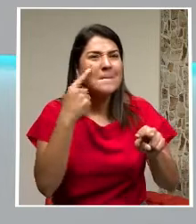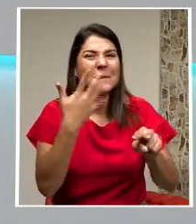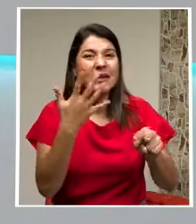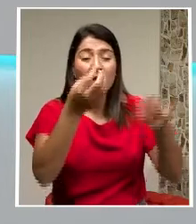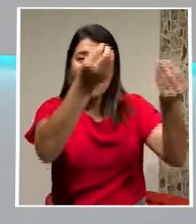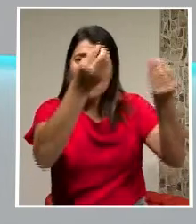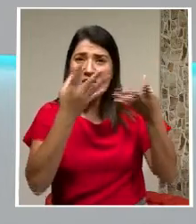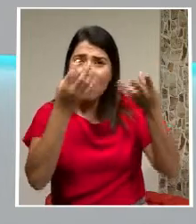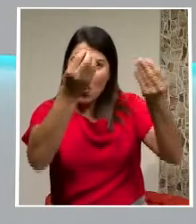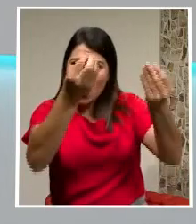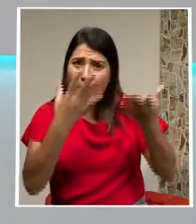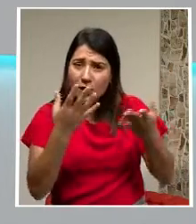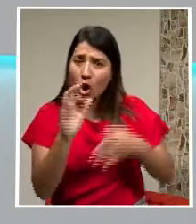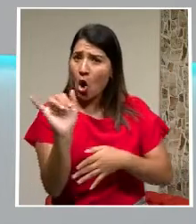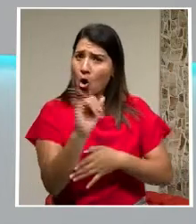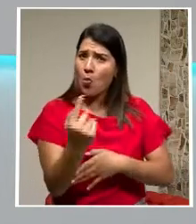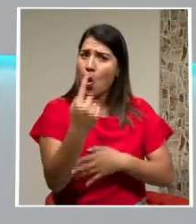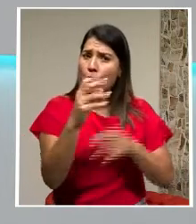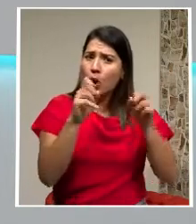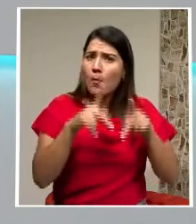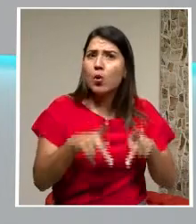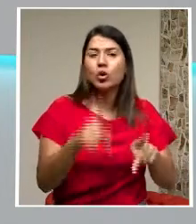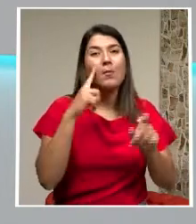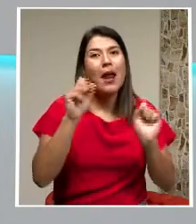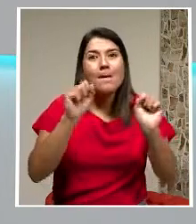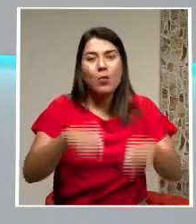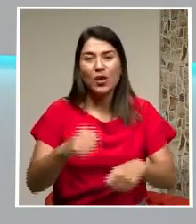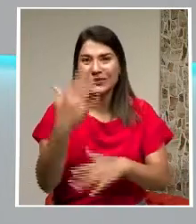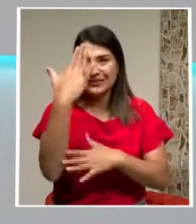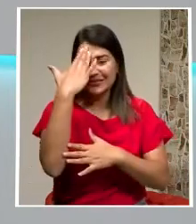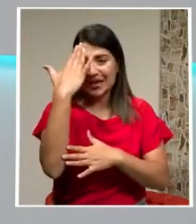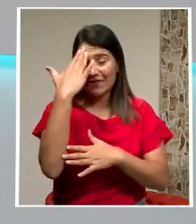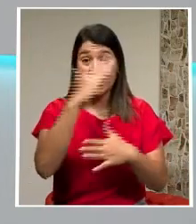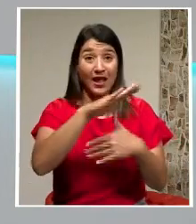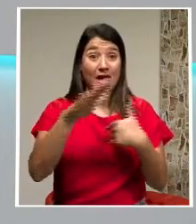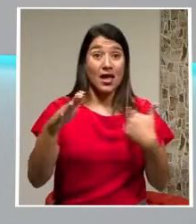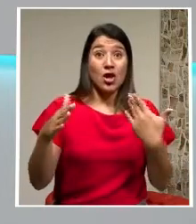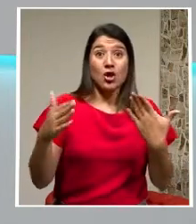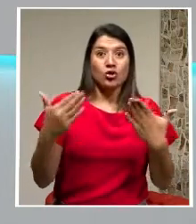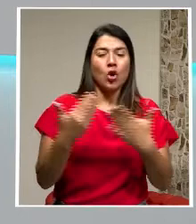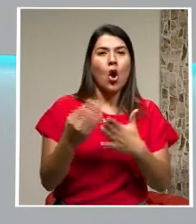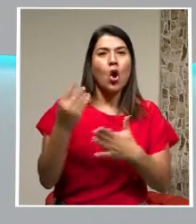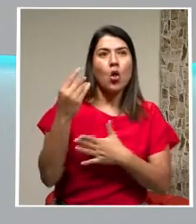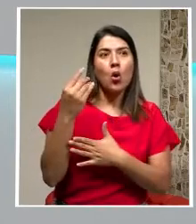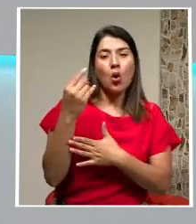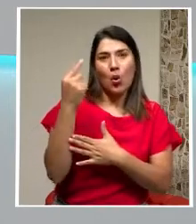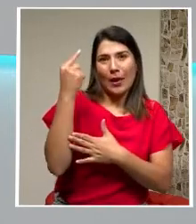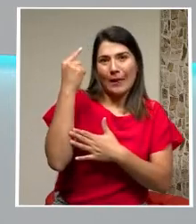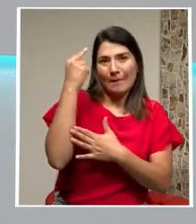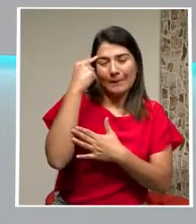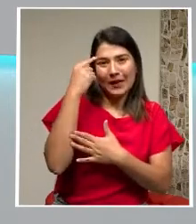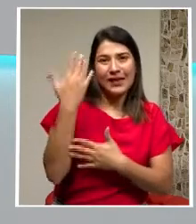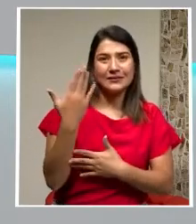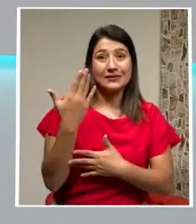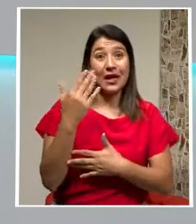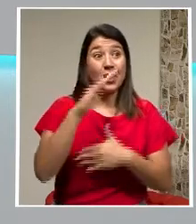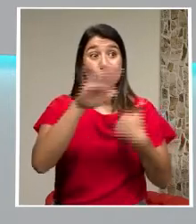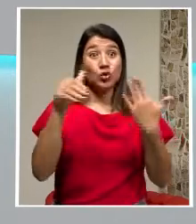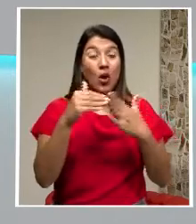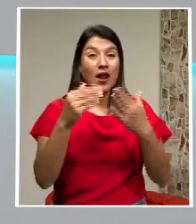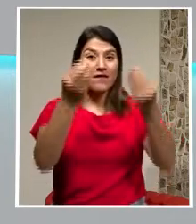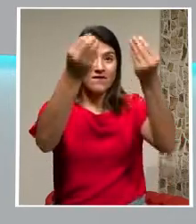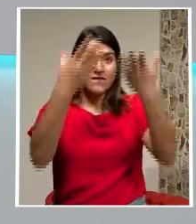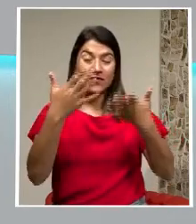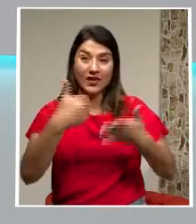Como espacio Para conocer De primera mano Lo que pensaba La información Que tenía El ministro de salud